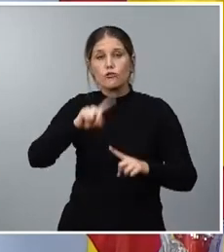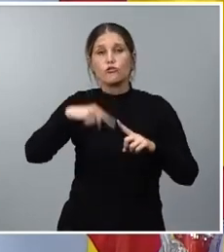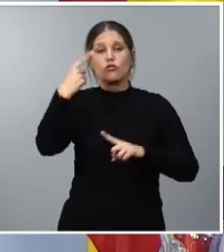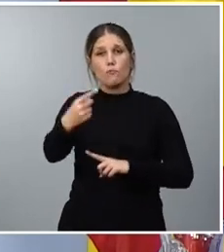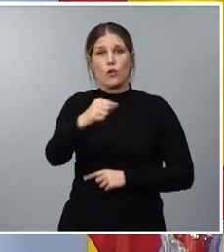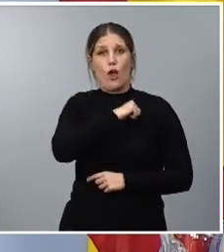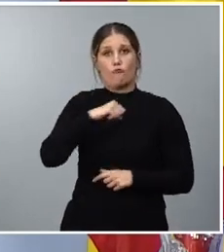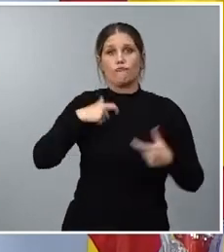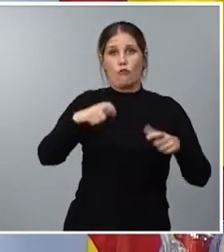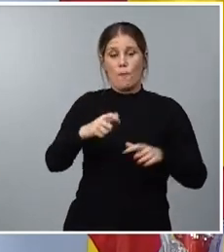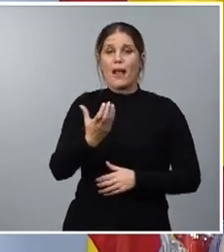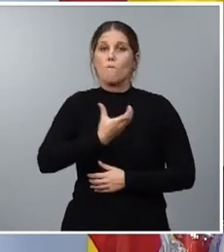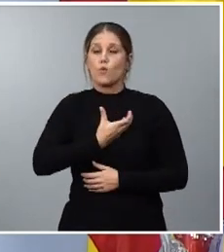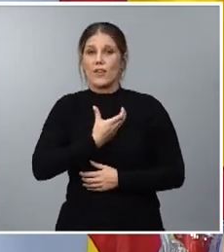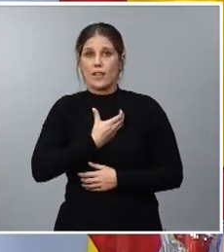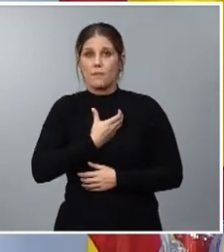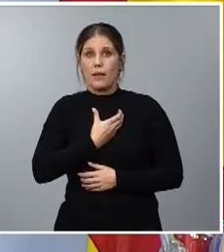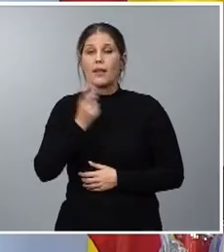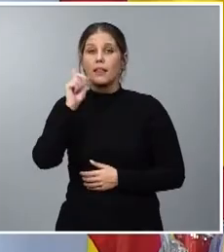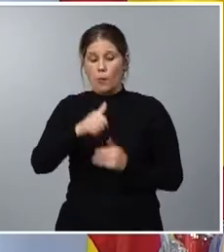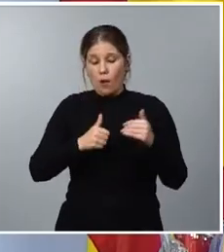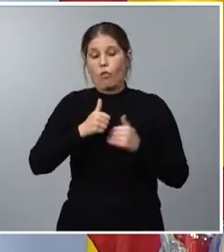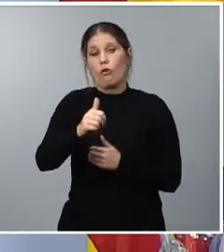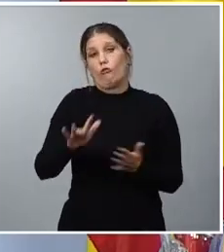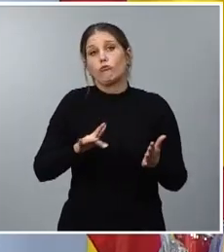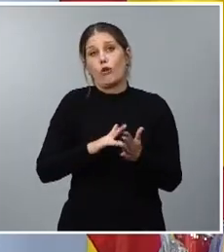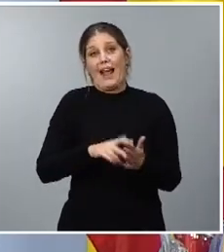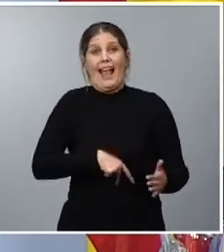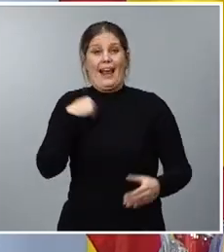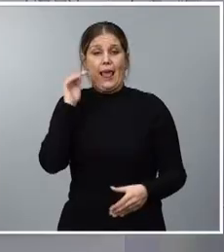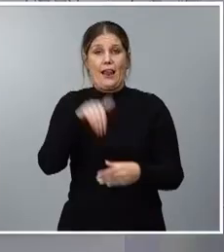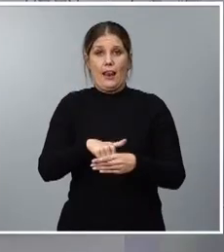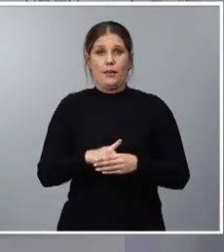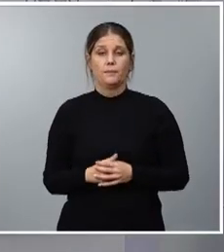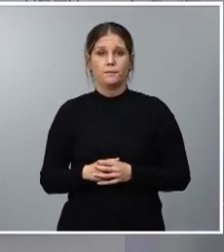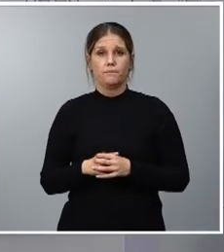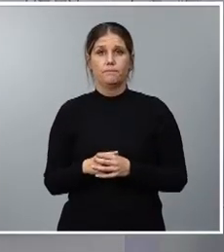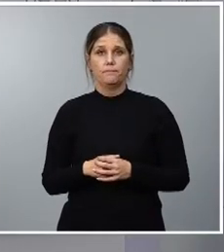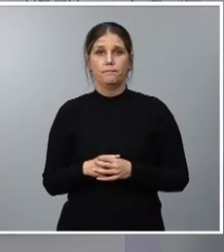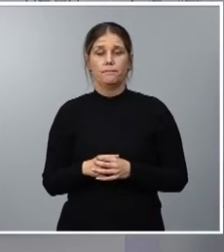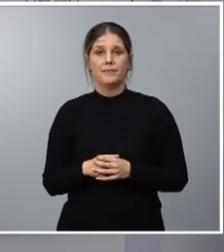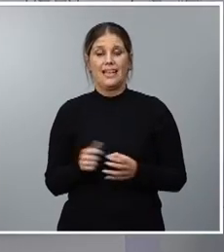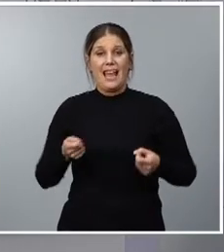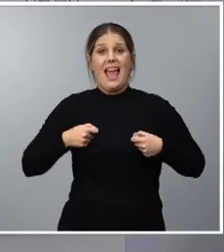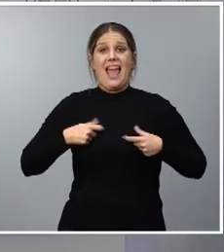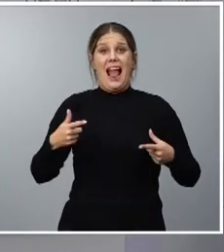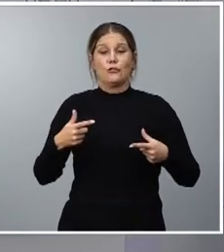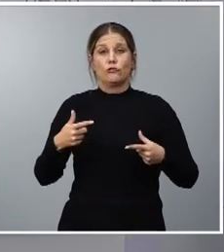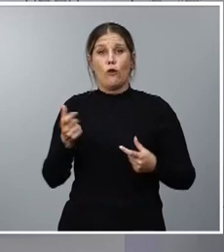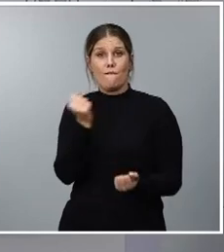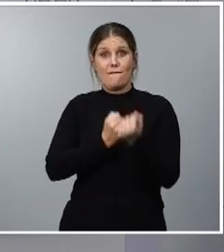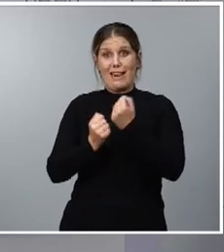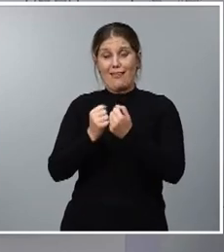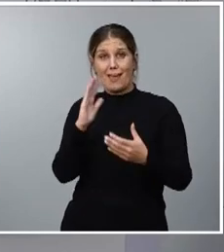municipales y cuando toquen elecciones generales. El capítulo de gasto financiero por su parte